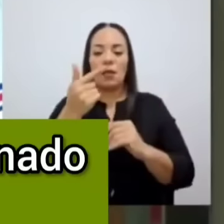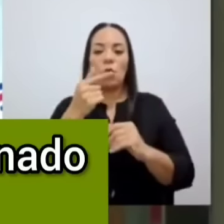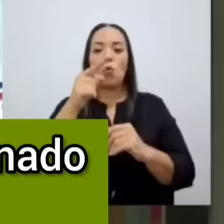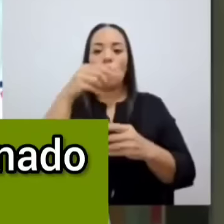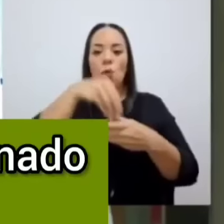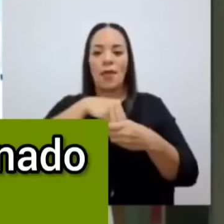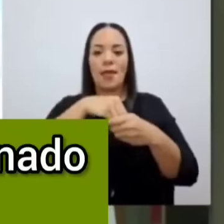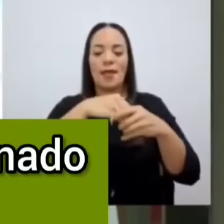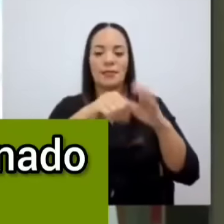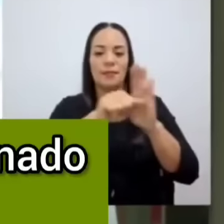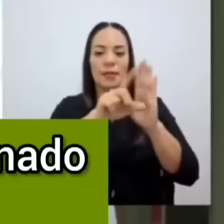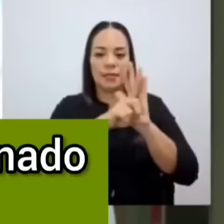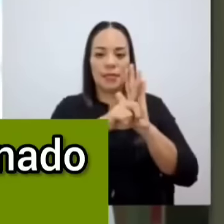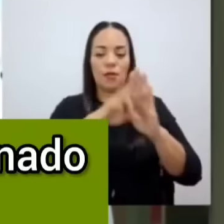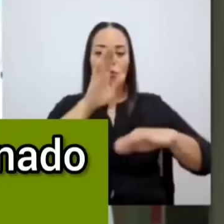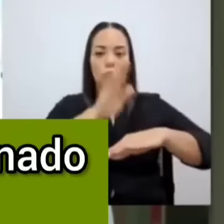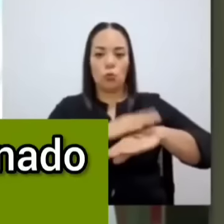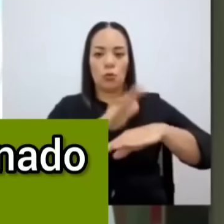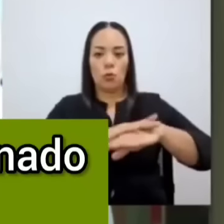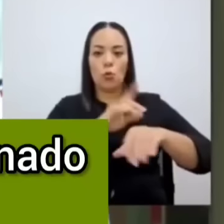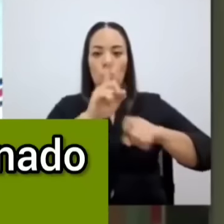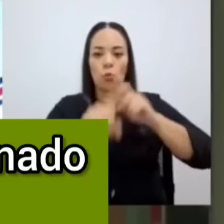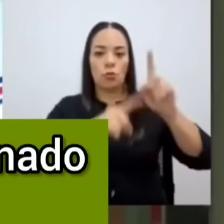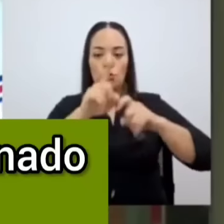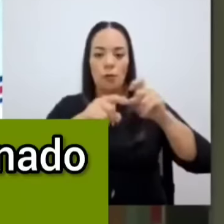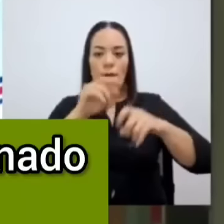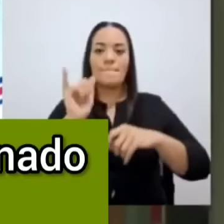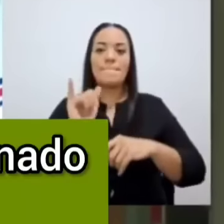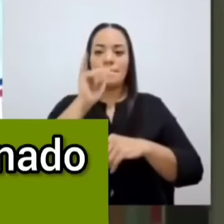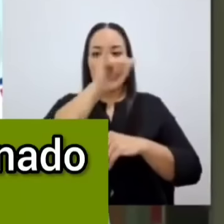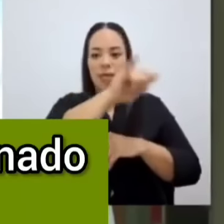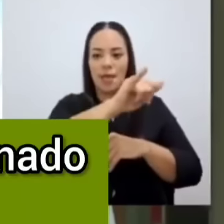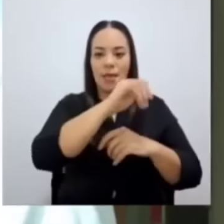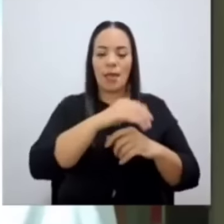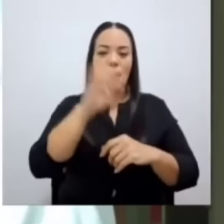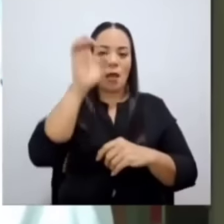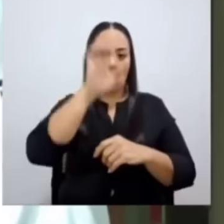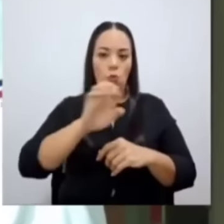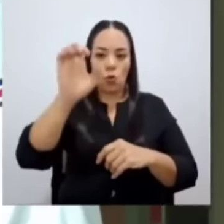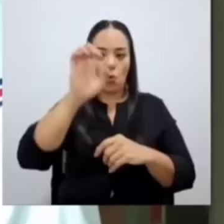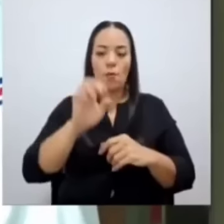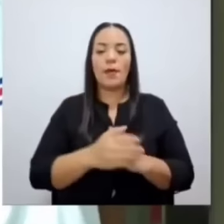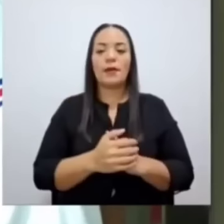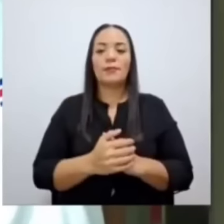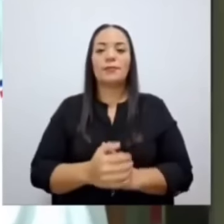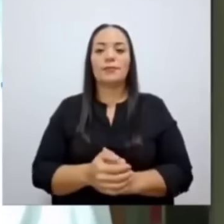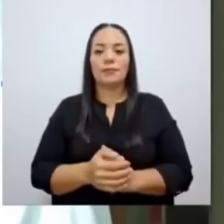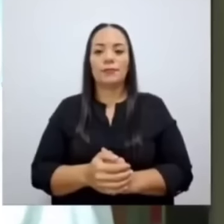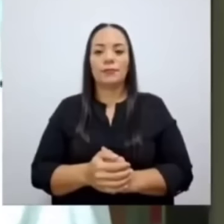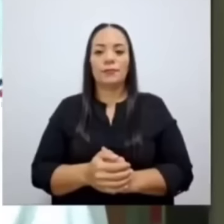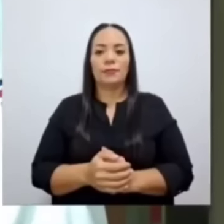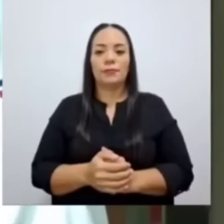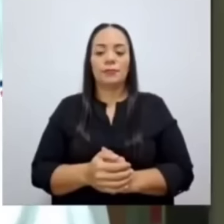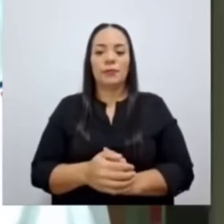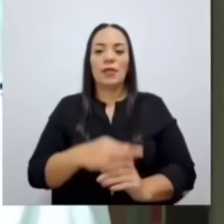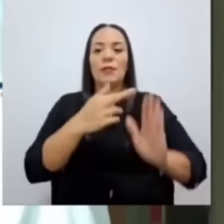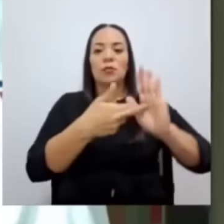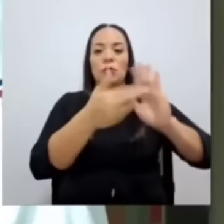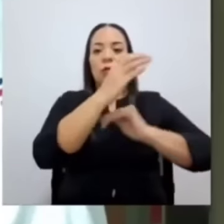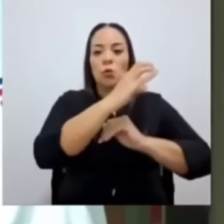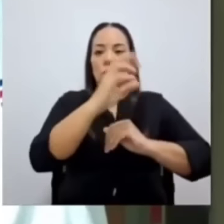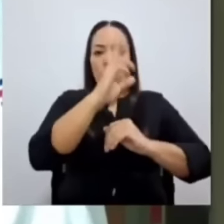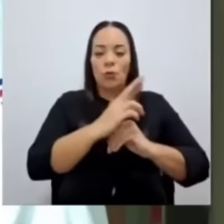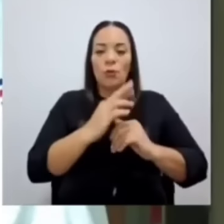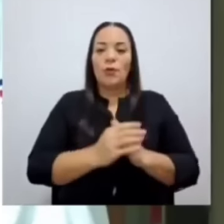Legislativa sobre el cuestionado viaje a Europa en representación de Costa Rica,